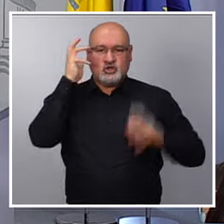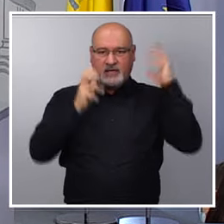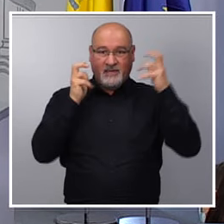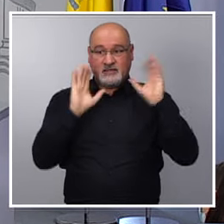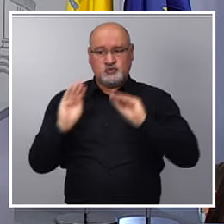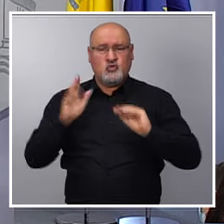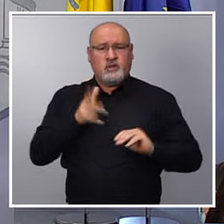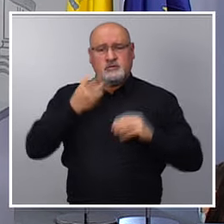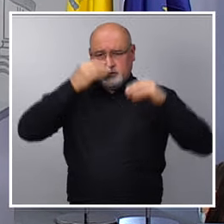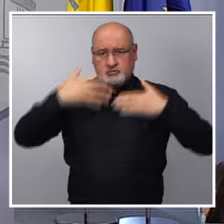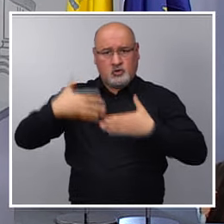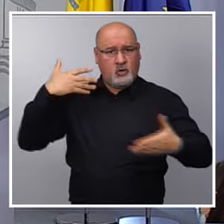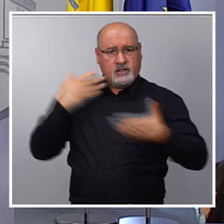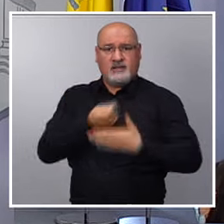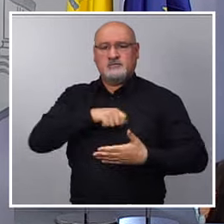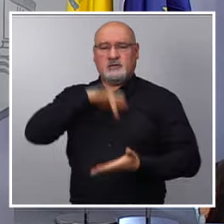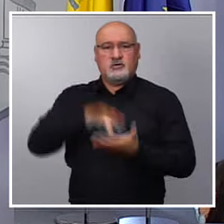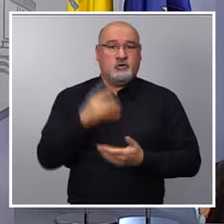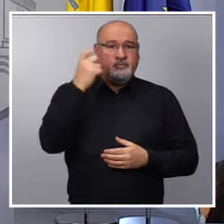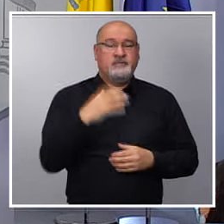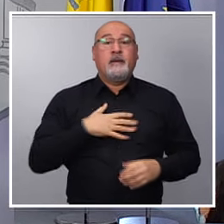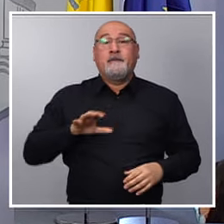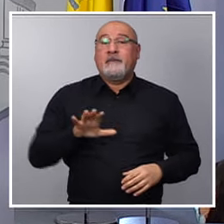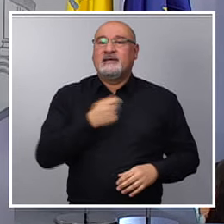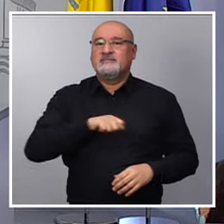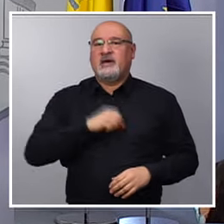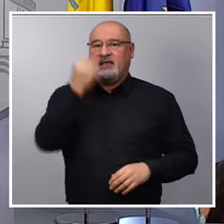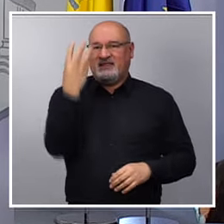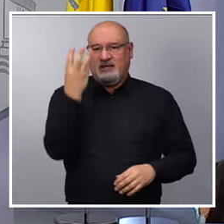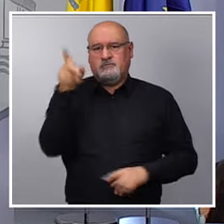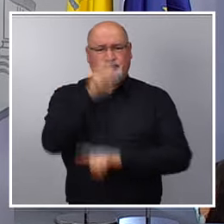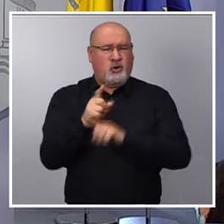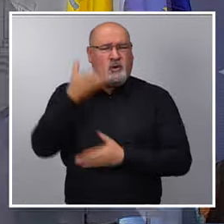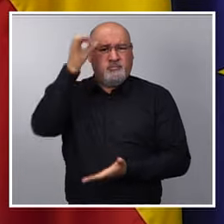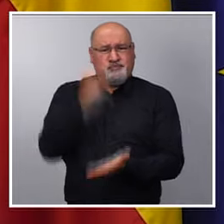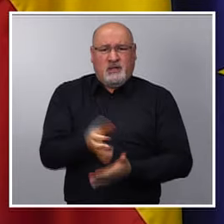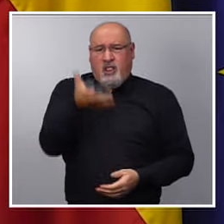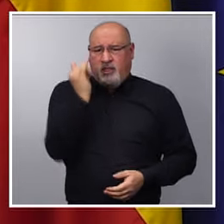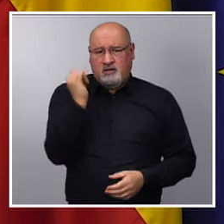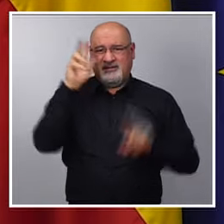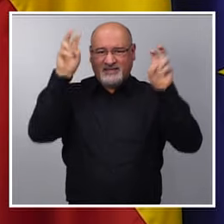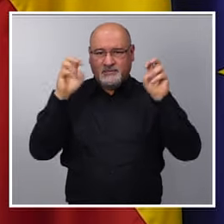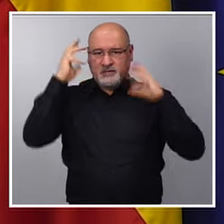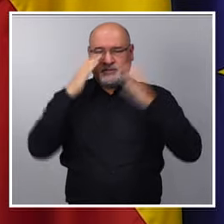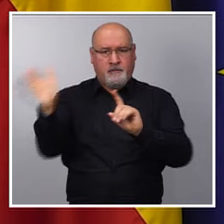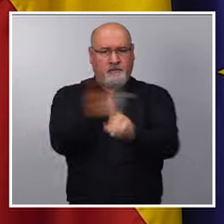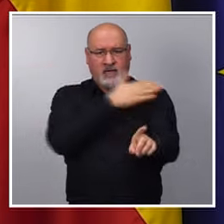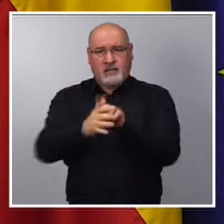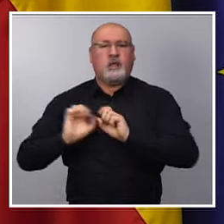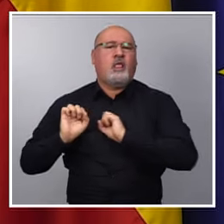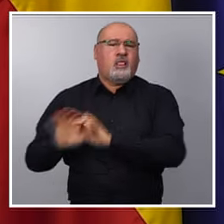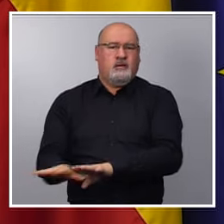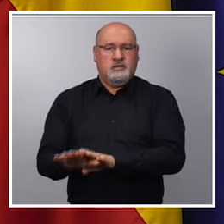país. En nuestro país existen tres grandes lacras en materia animal, el maltrato, el abandono y el